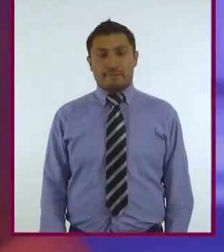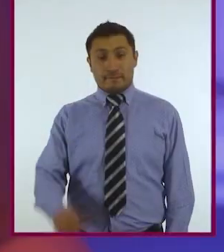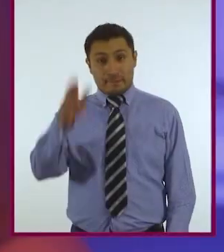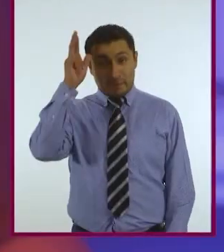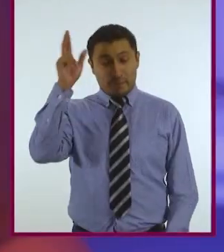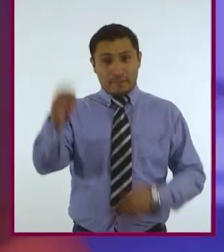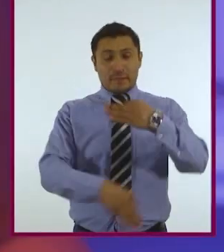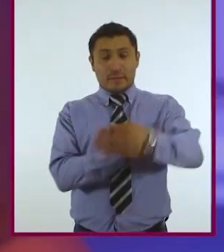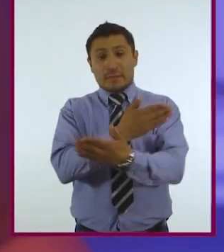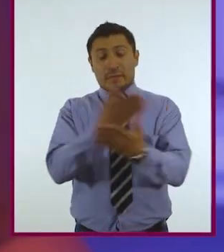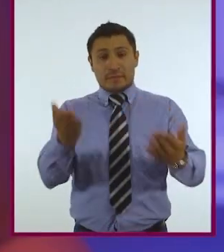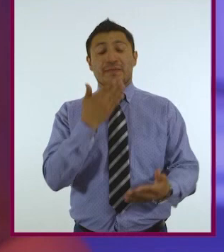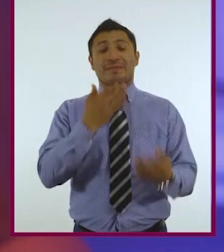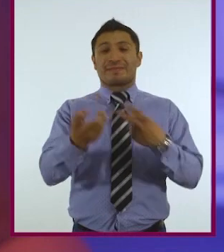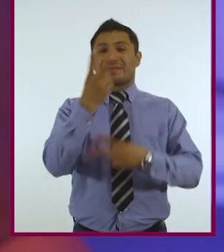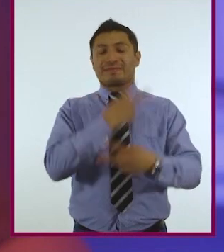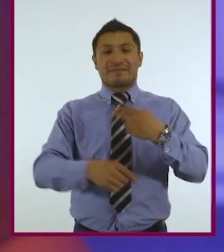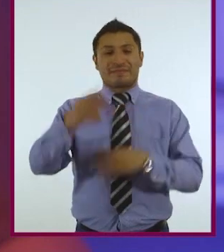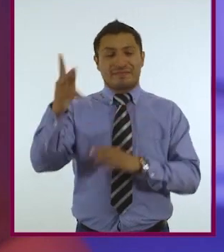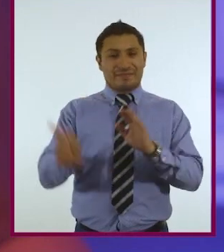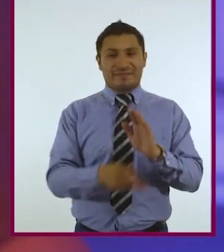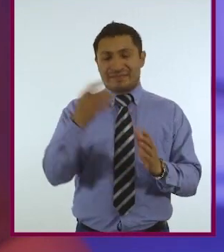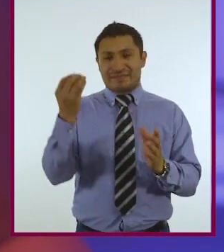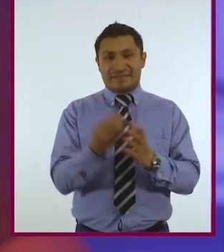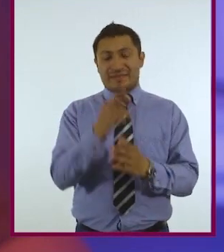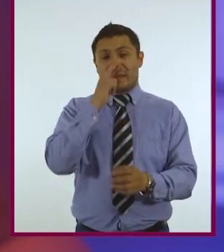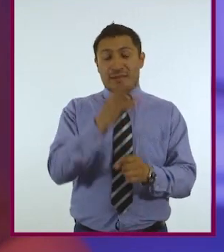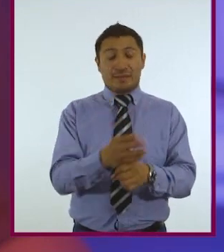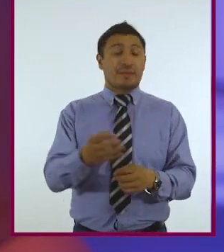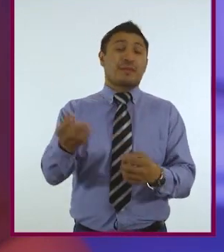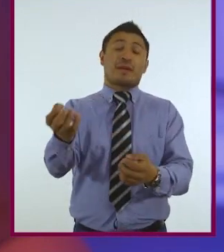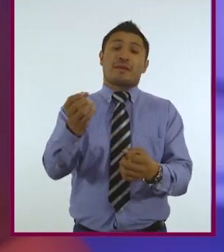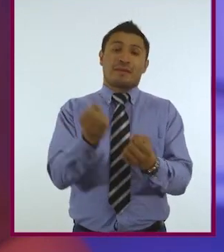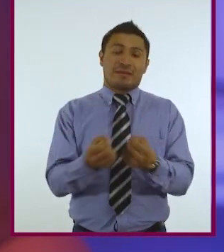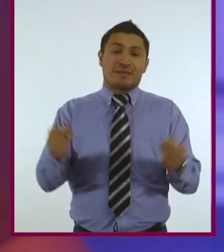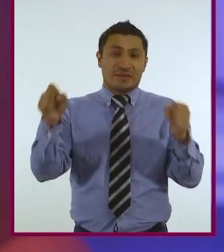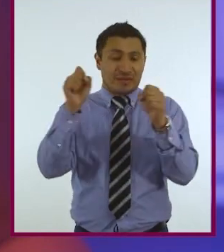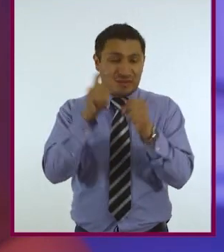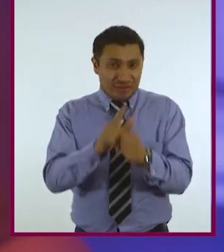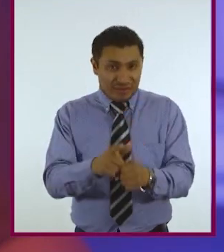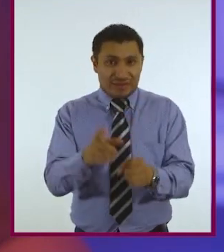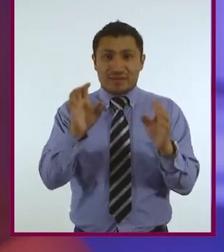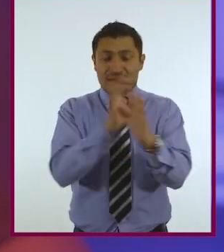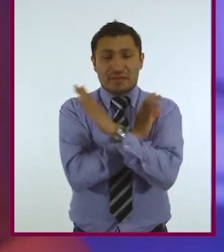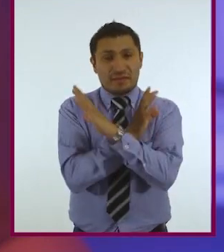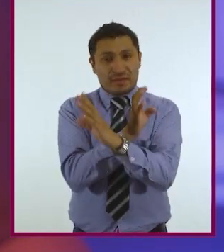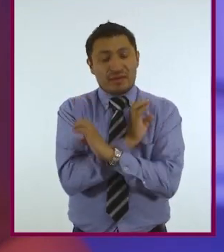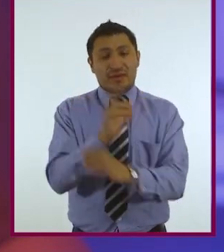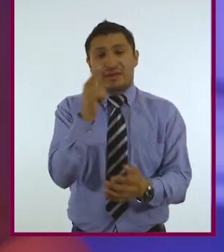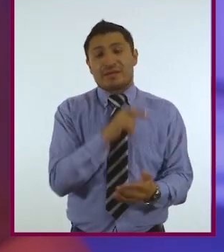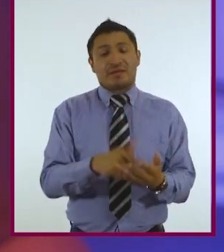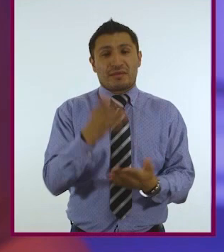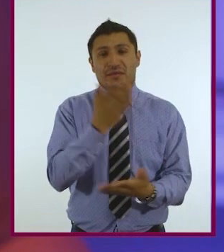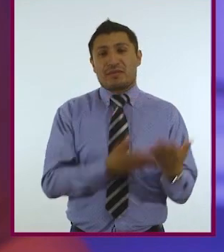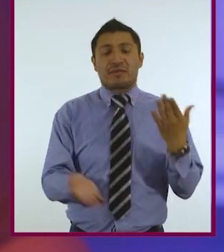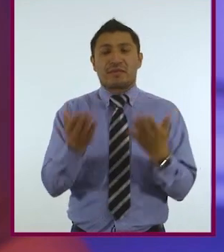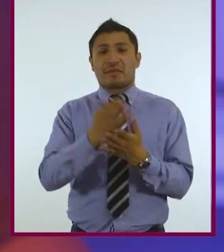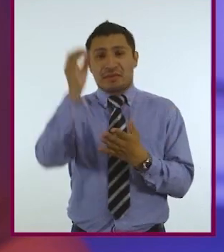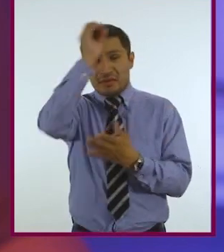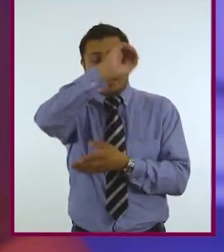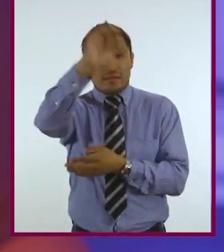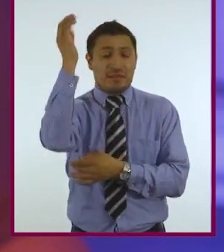Hola a todas y todos. Les doy la bienvenida a un nuevo programa de responsabilidad social, cívica y ética. Nuestro espacio para compartir opiniones,